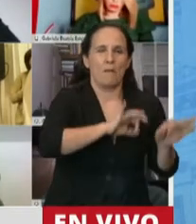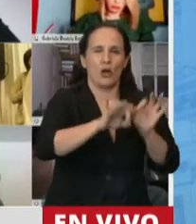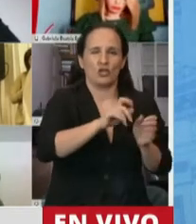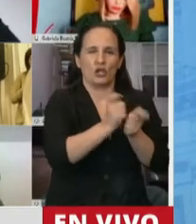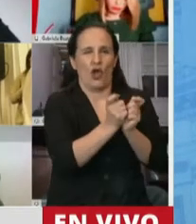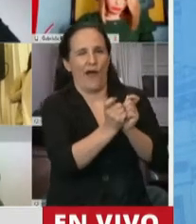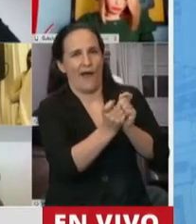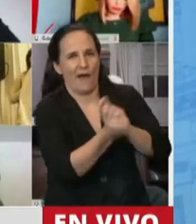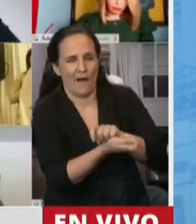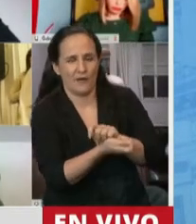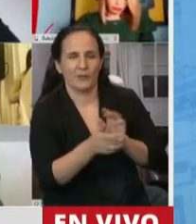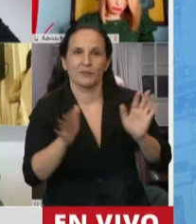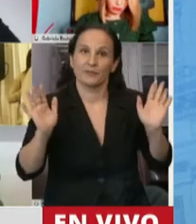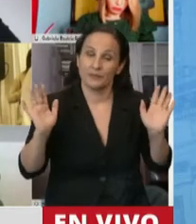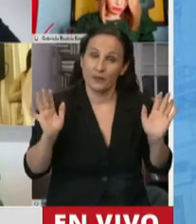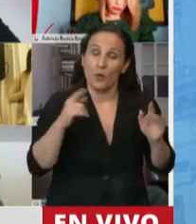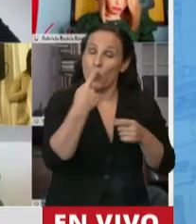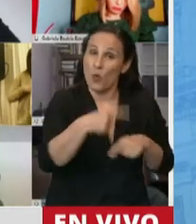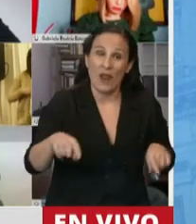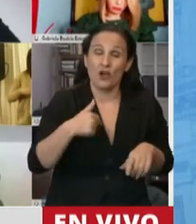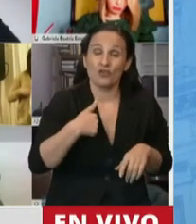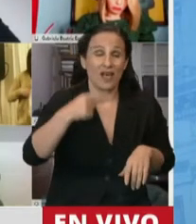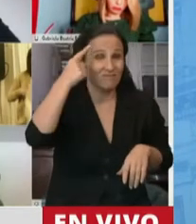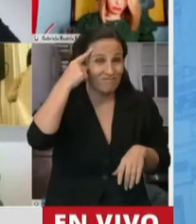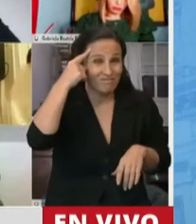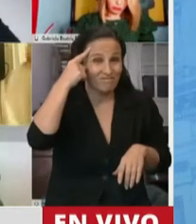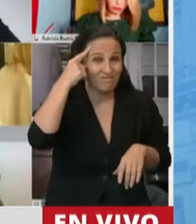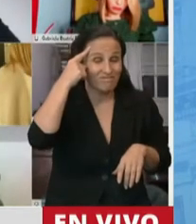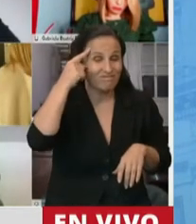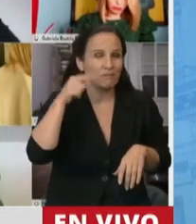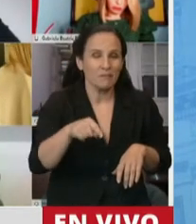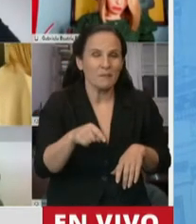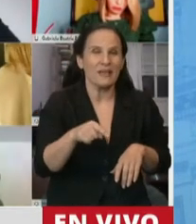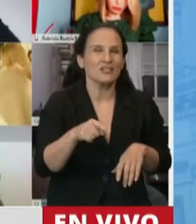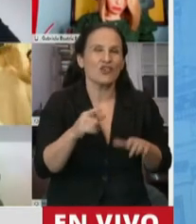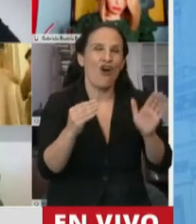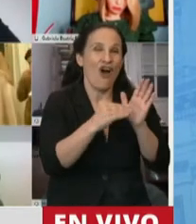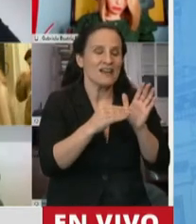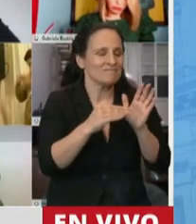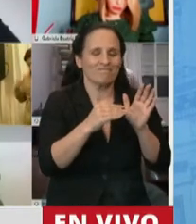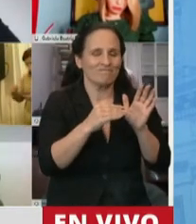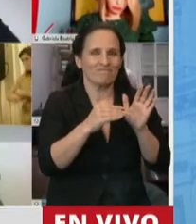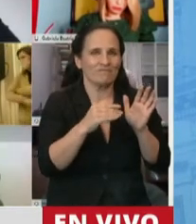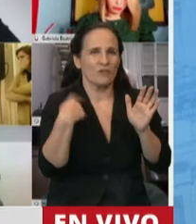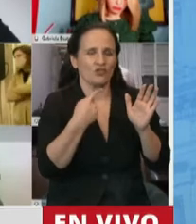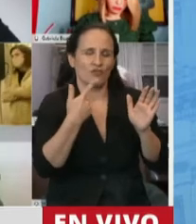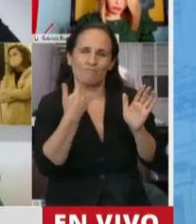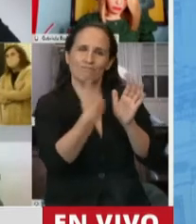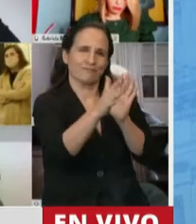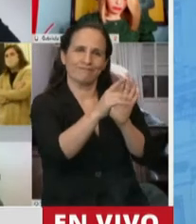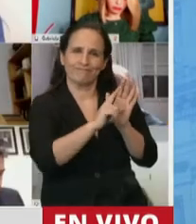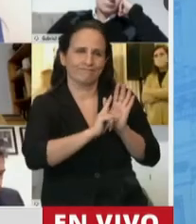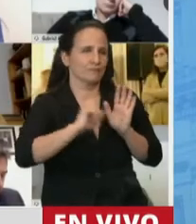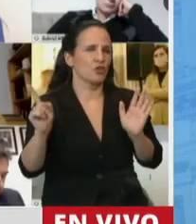borradores que había anteriormente. Y una cosa que me parece que no debería estar, es decir, nosotros rechazamos, es